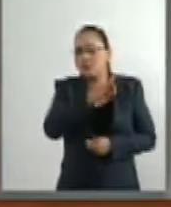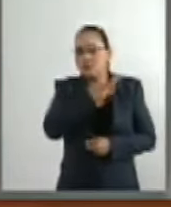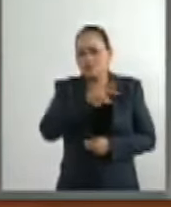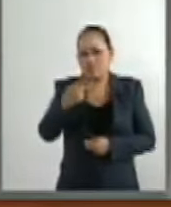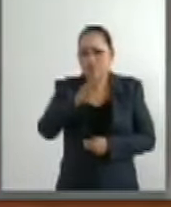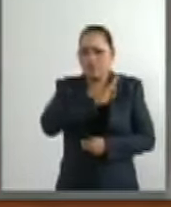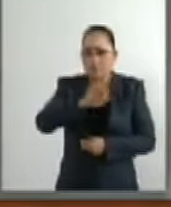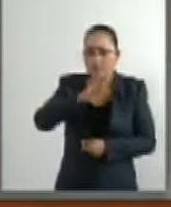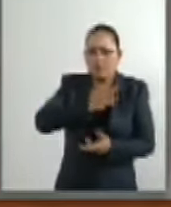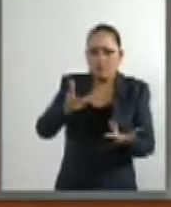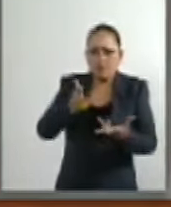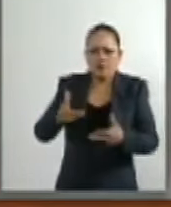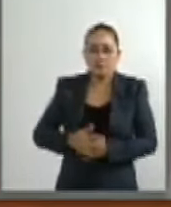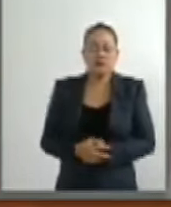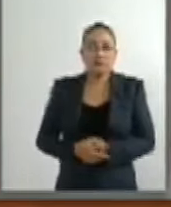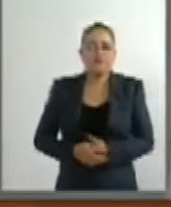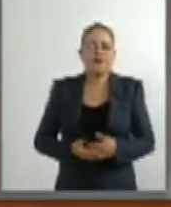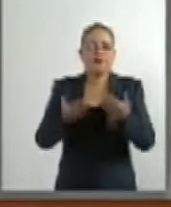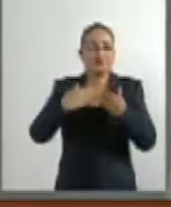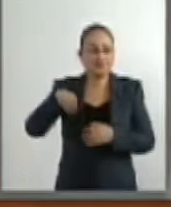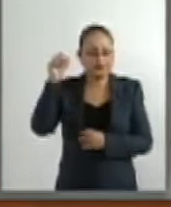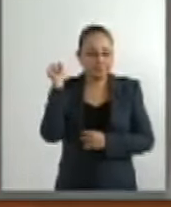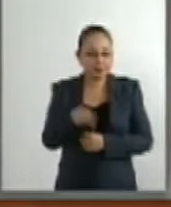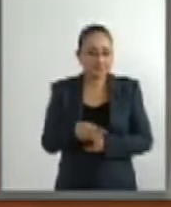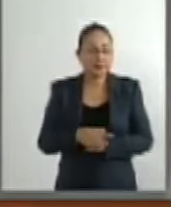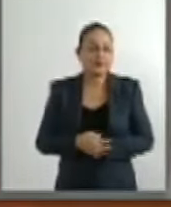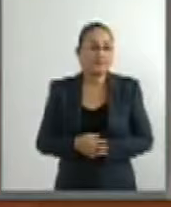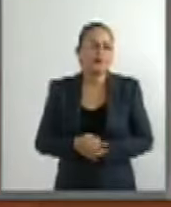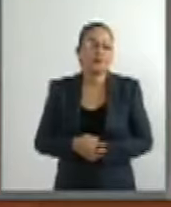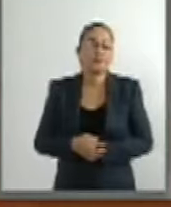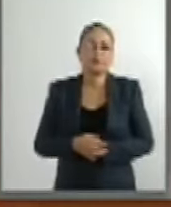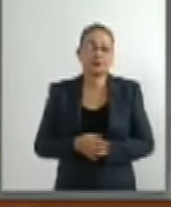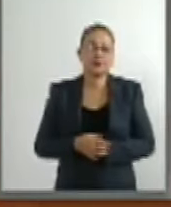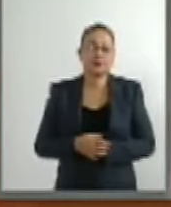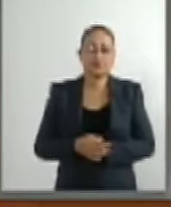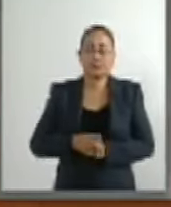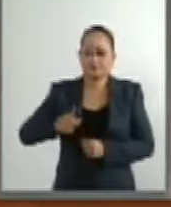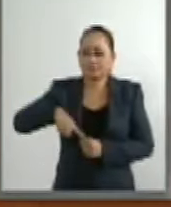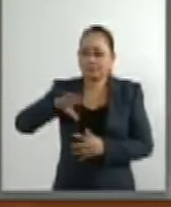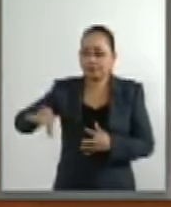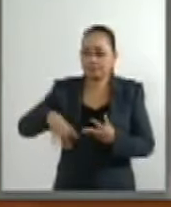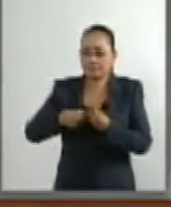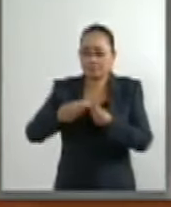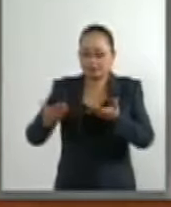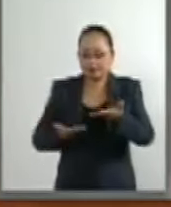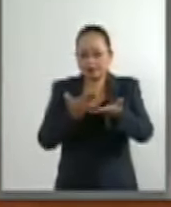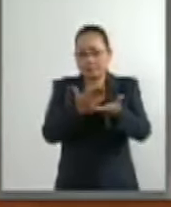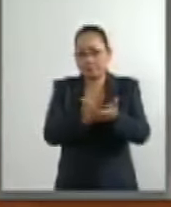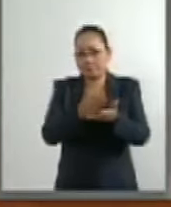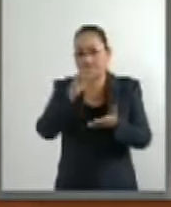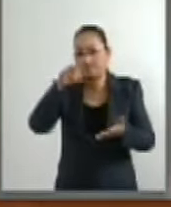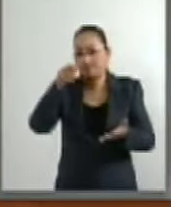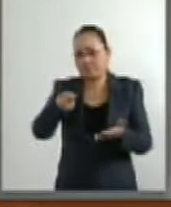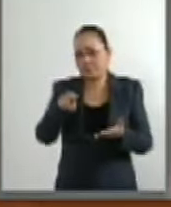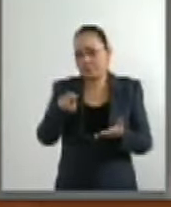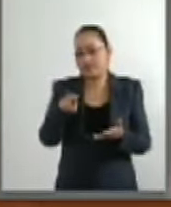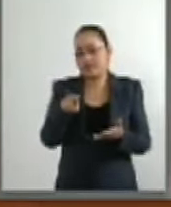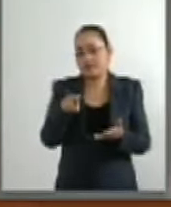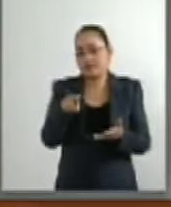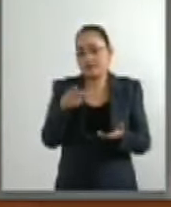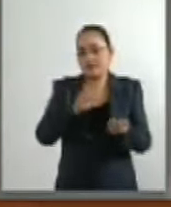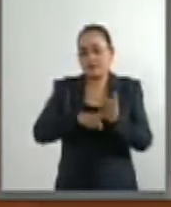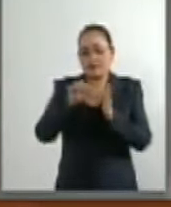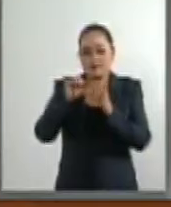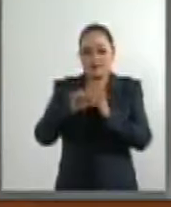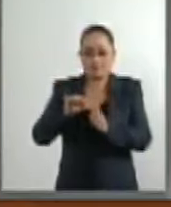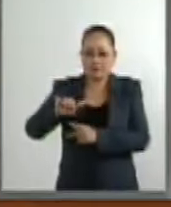capacidades. Por otra parte, también se propone adicionar una fracción al artículo